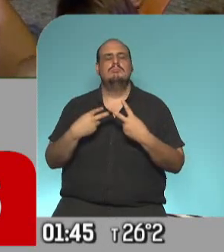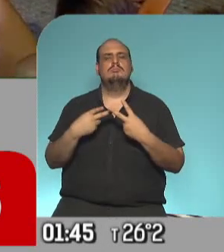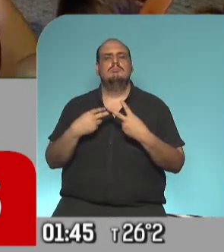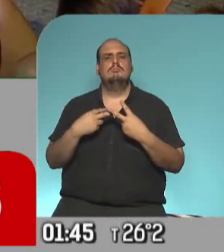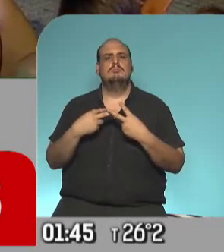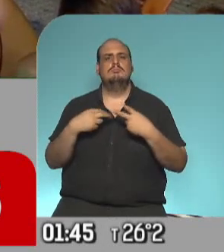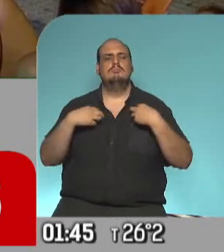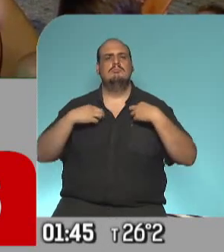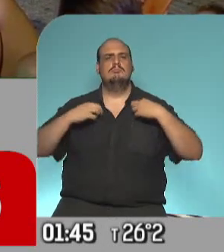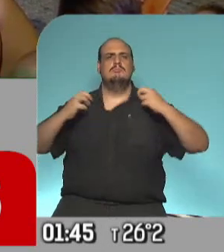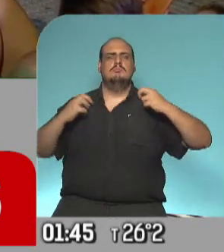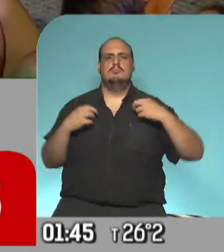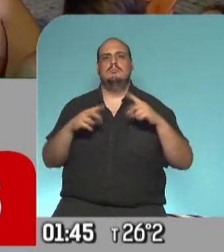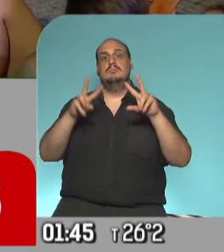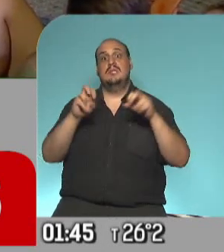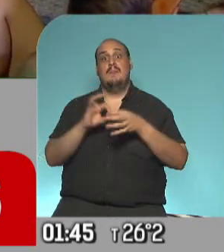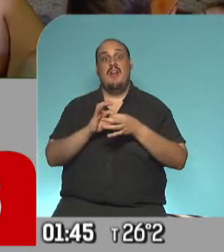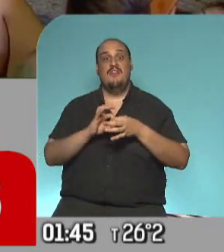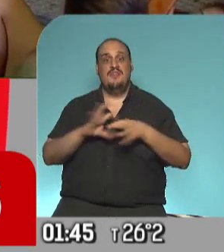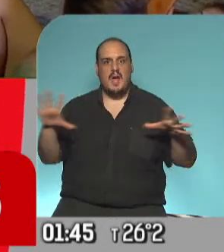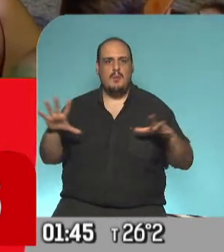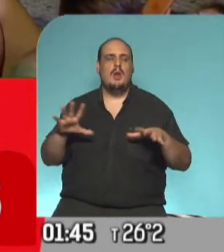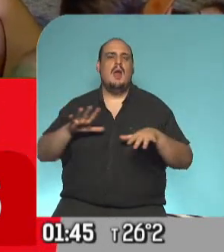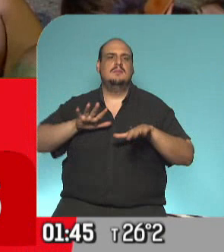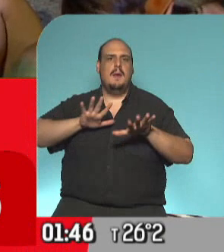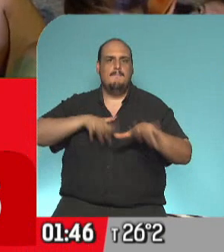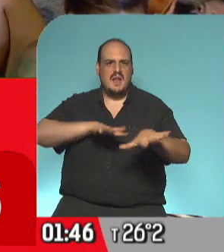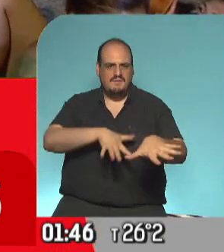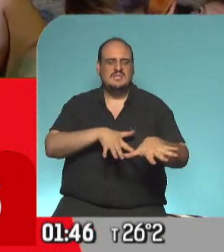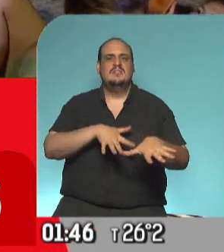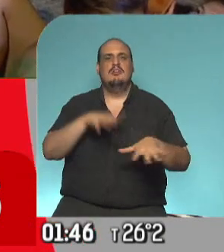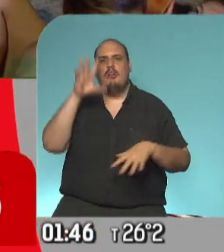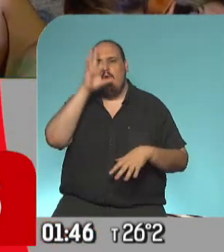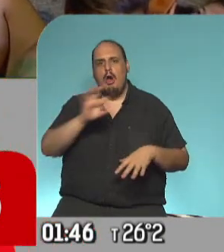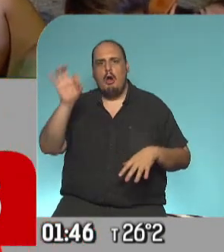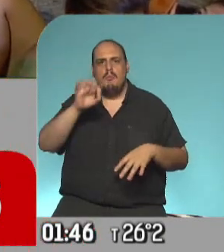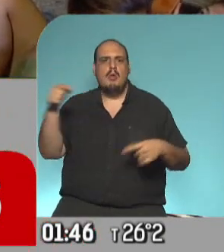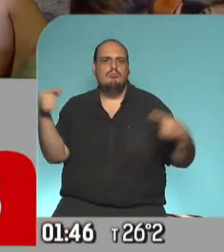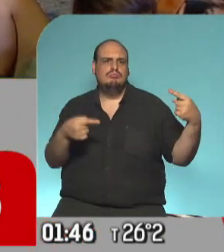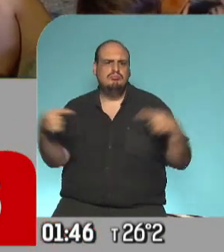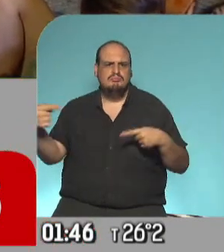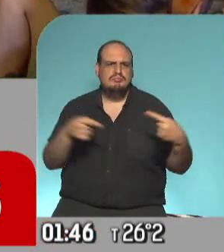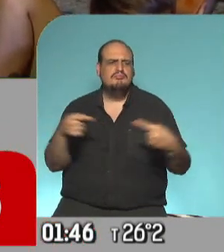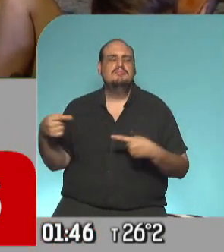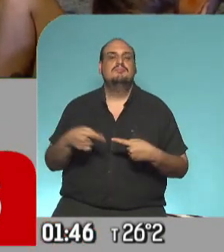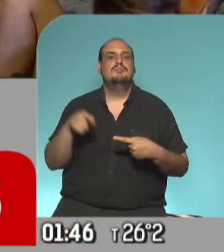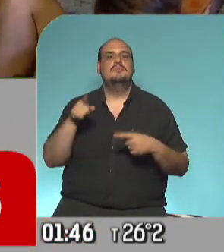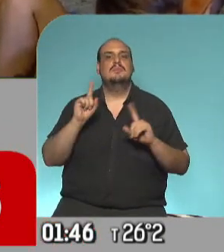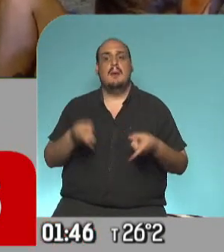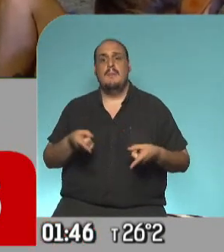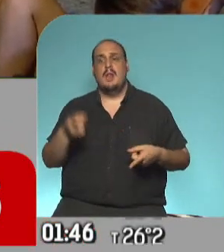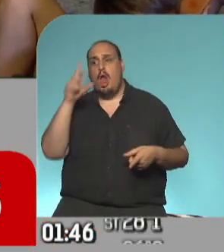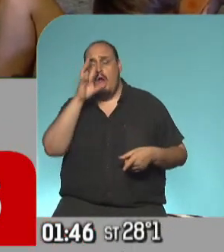los efectos de la democracia, las manifestaciones, las opiniones enfrentadas, el respeto por la mirada